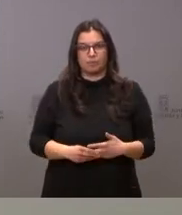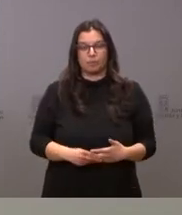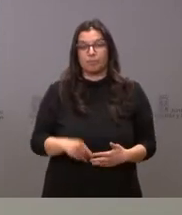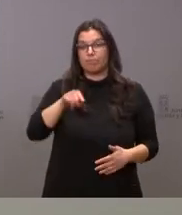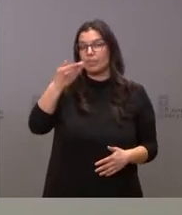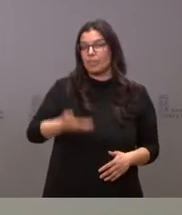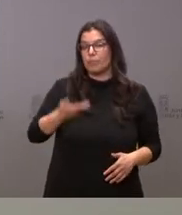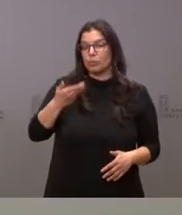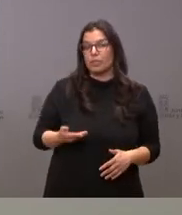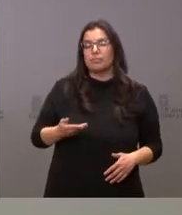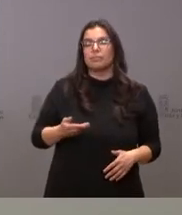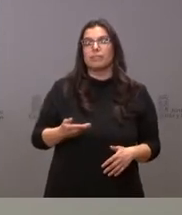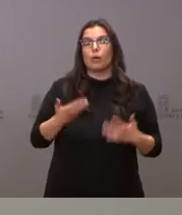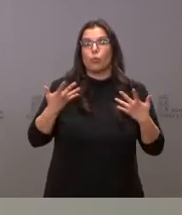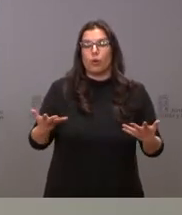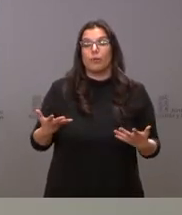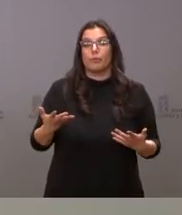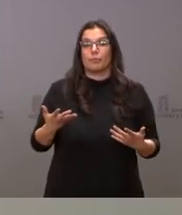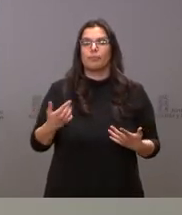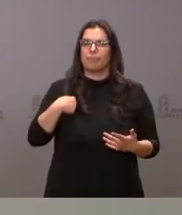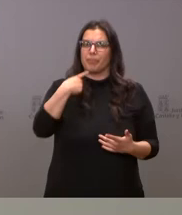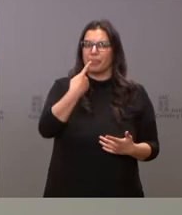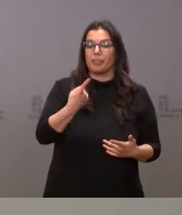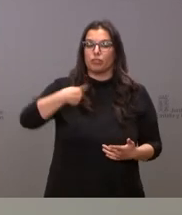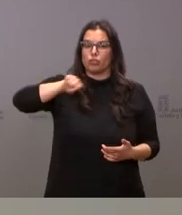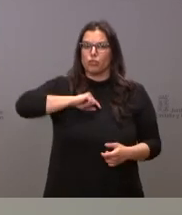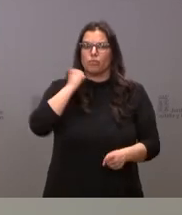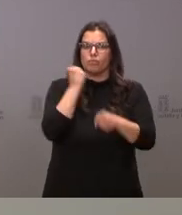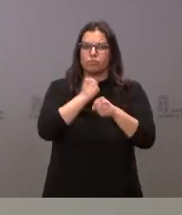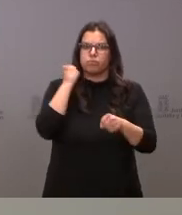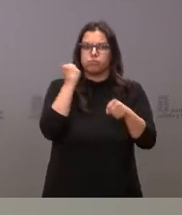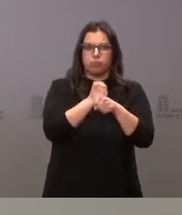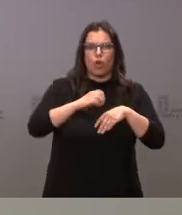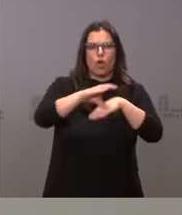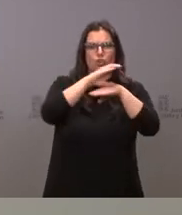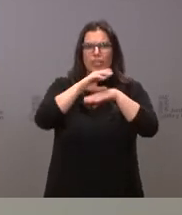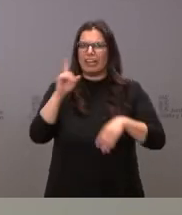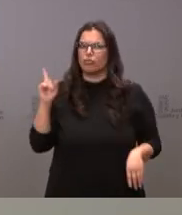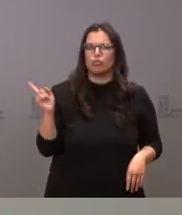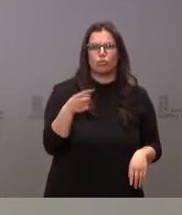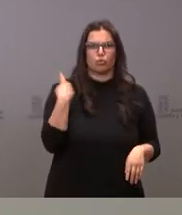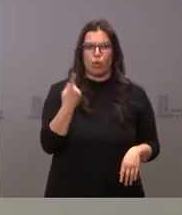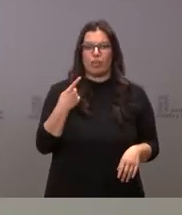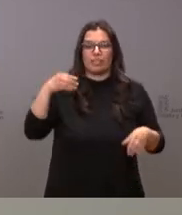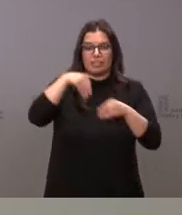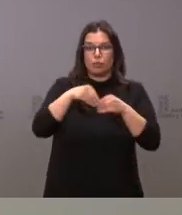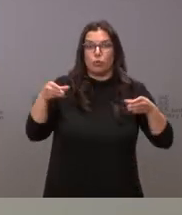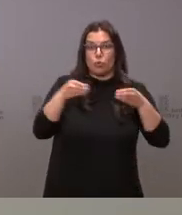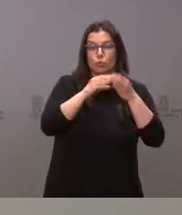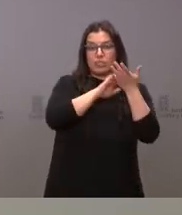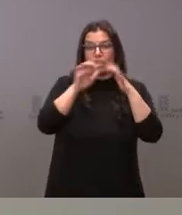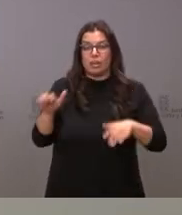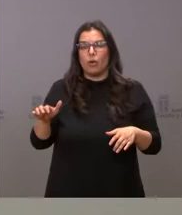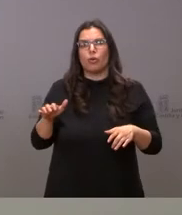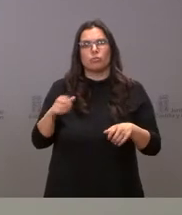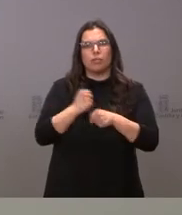relevante significarles el hecho de que estamos trabajando desde todas las consejerías, desde la Junta de Castilla y León. No